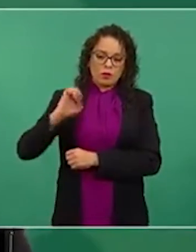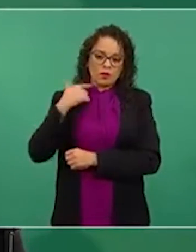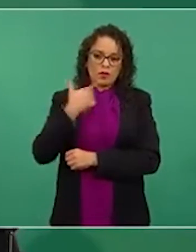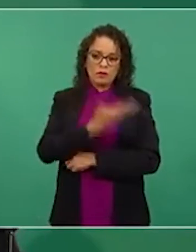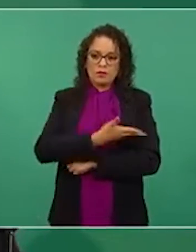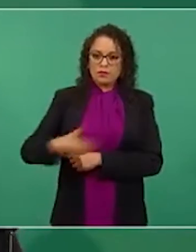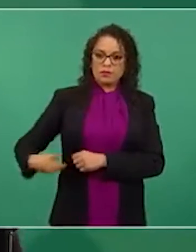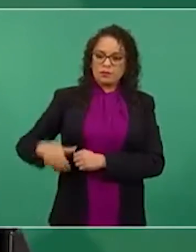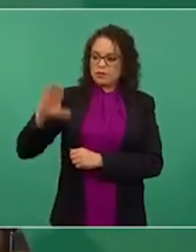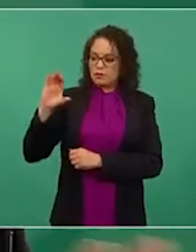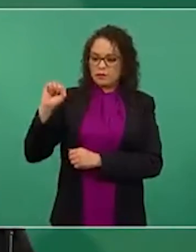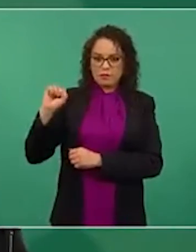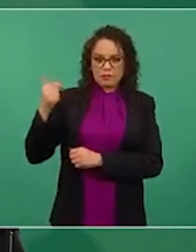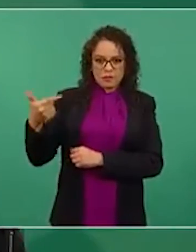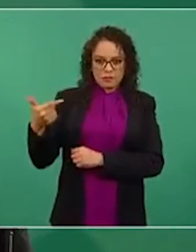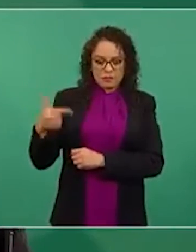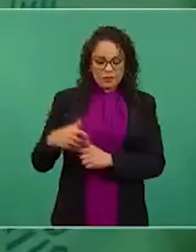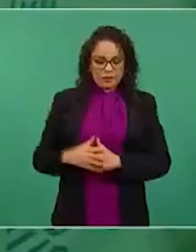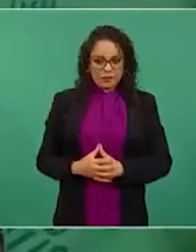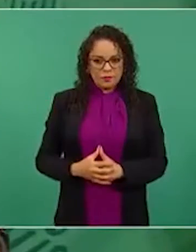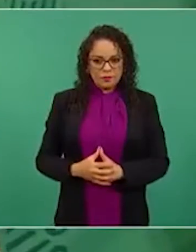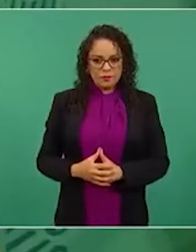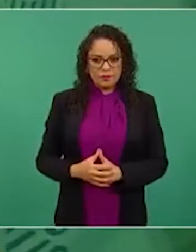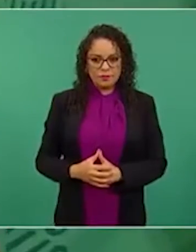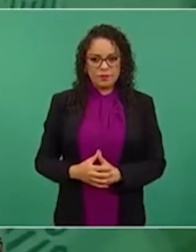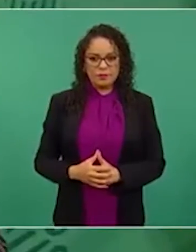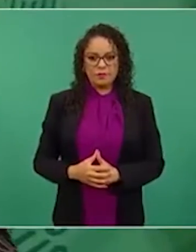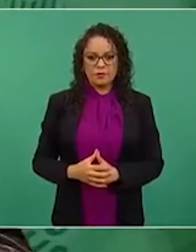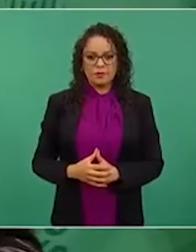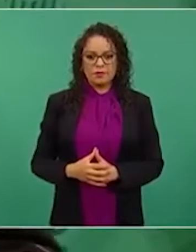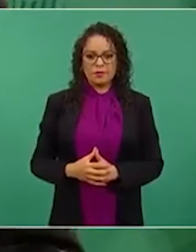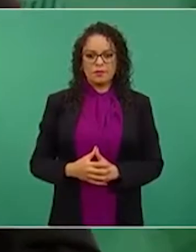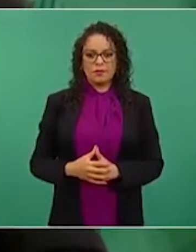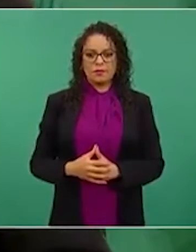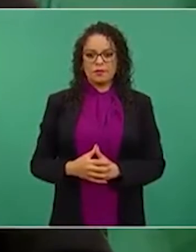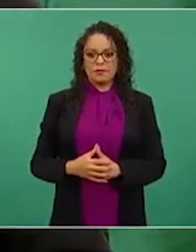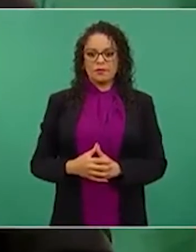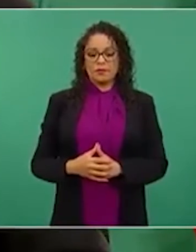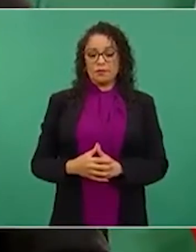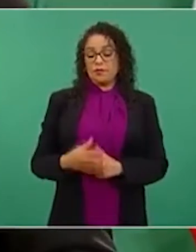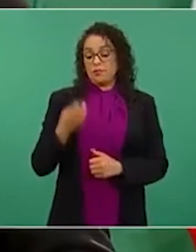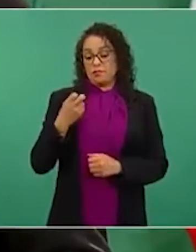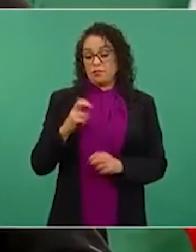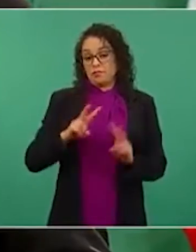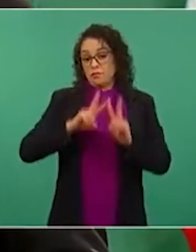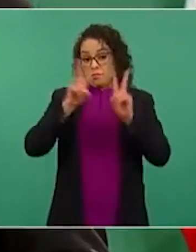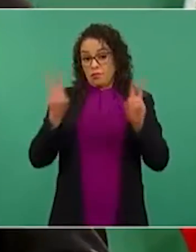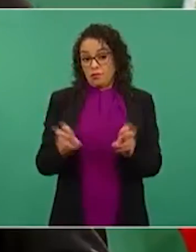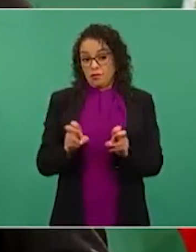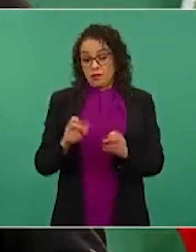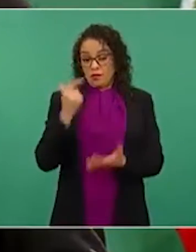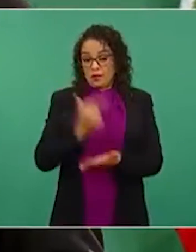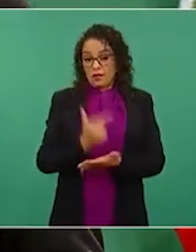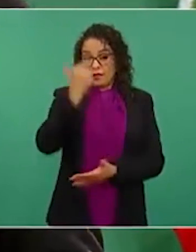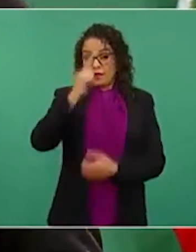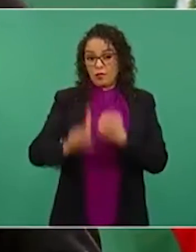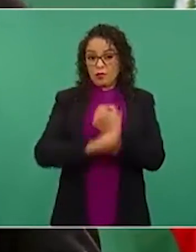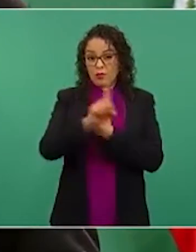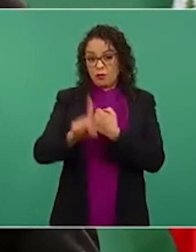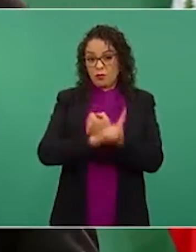y ya no se tocaron los grandes y graves problemas nacionales